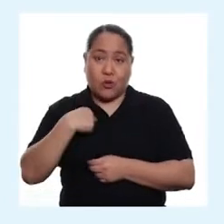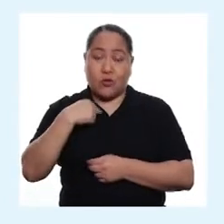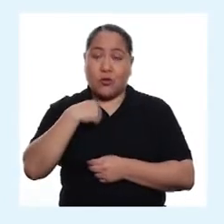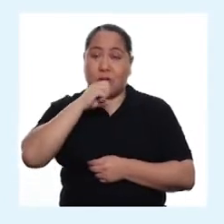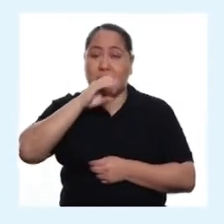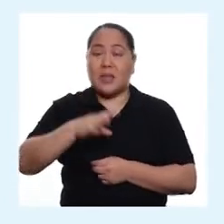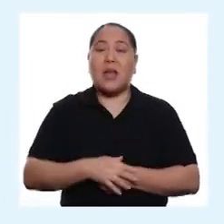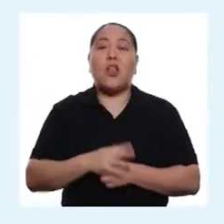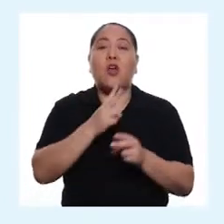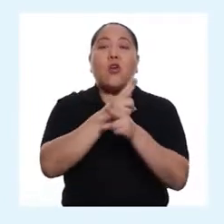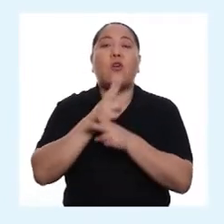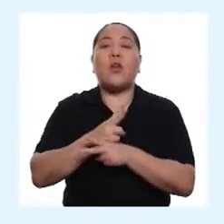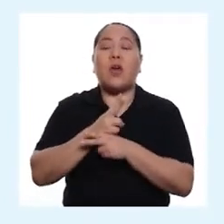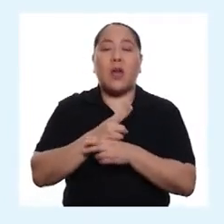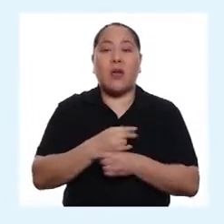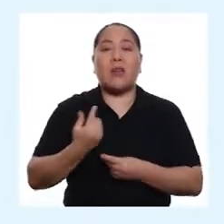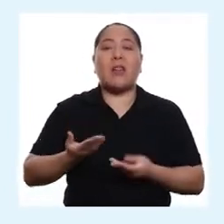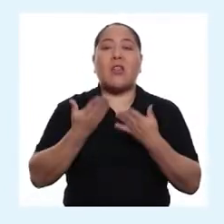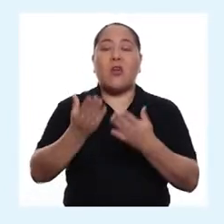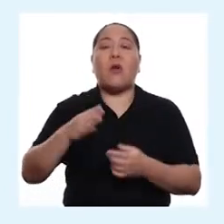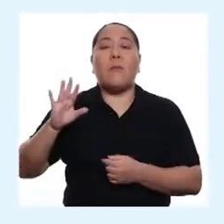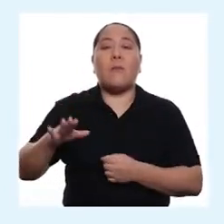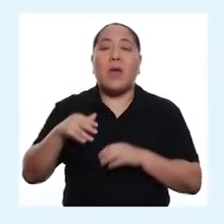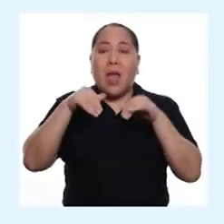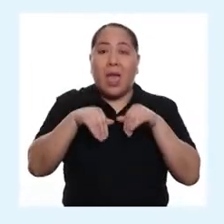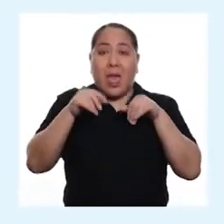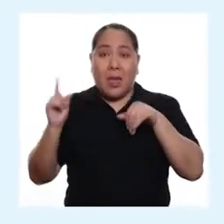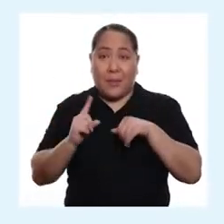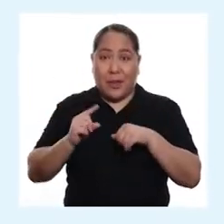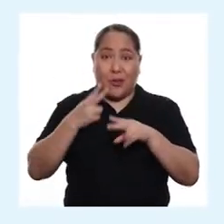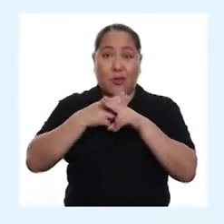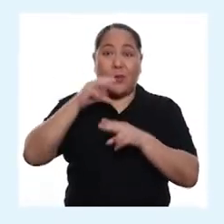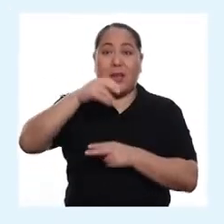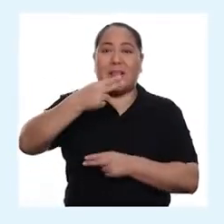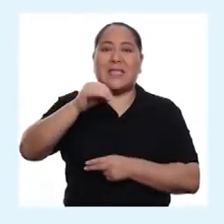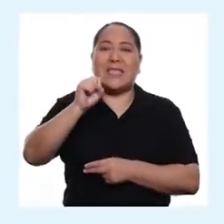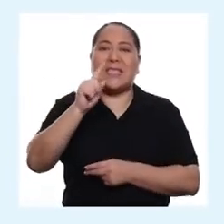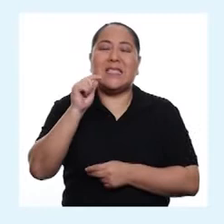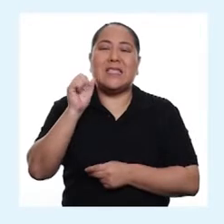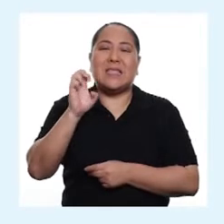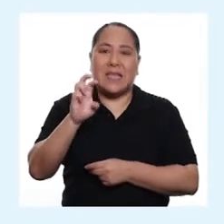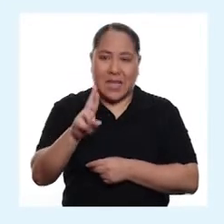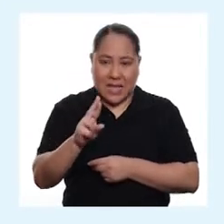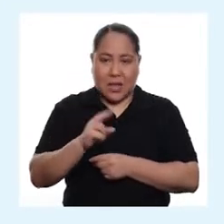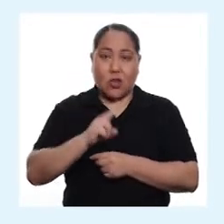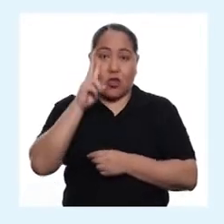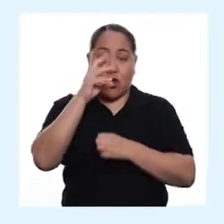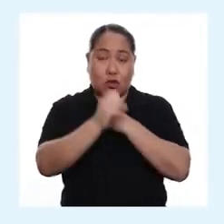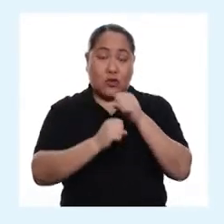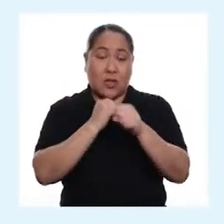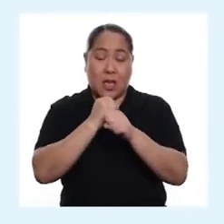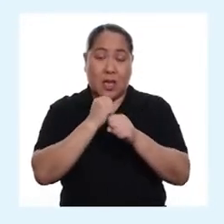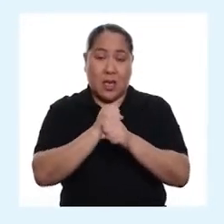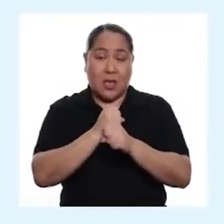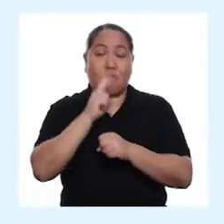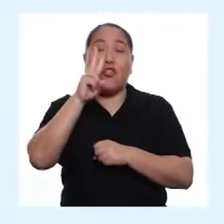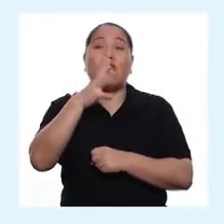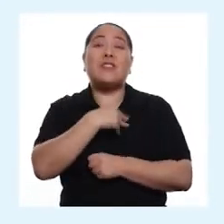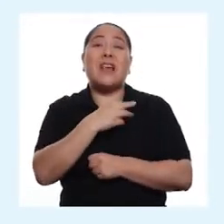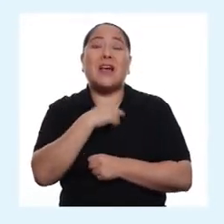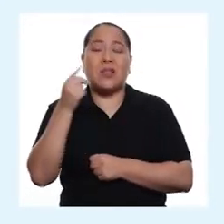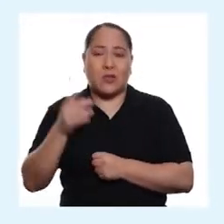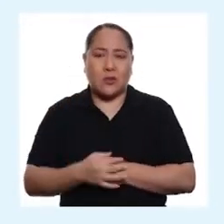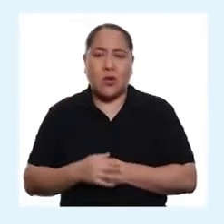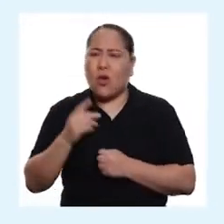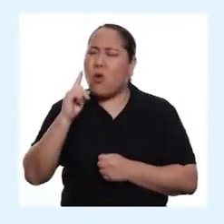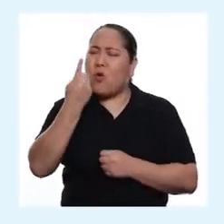hablaré sobre los cuidados que brindo a mi perro llamado Chester. Chester tiene dos años de edad. Es el único animalito